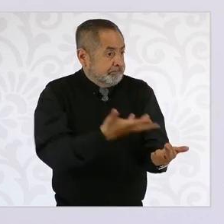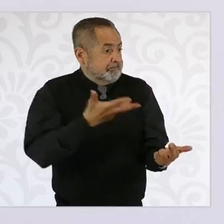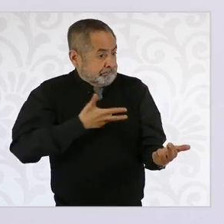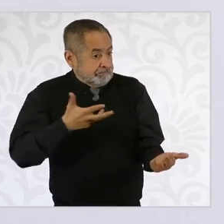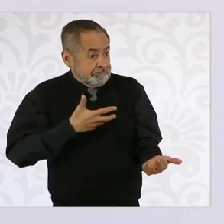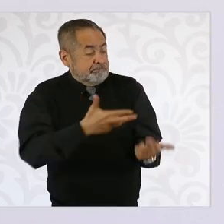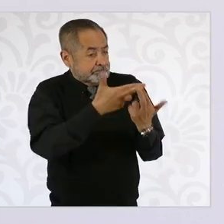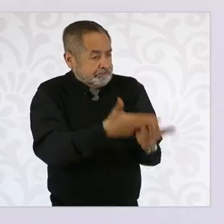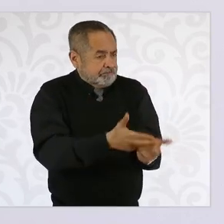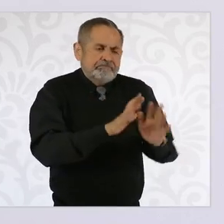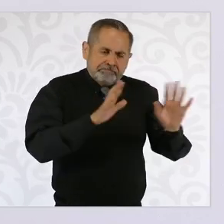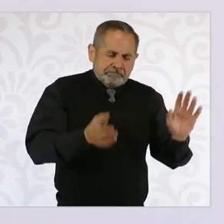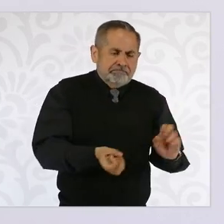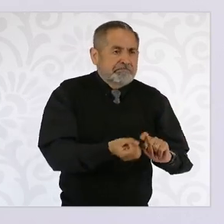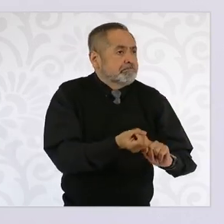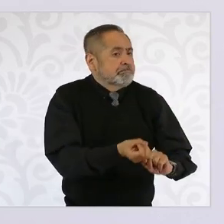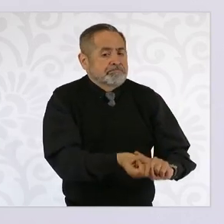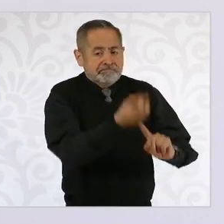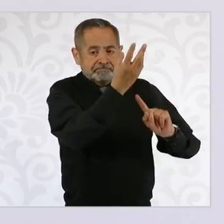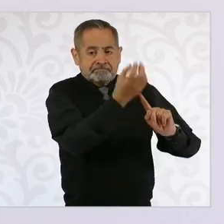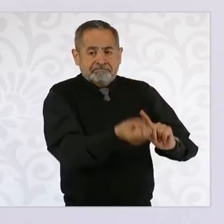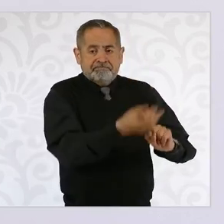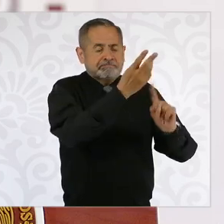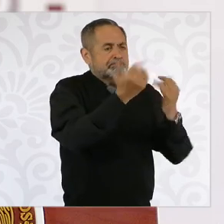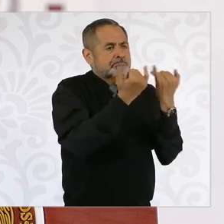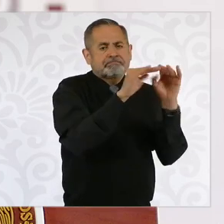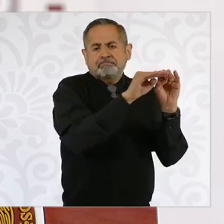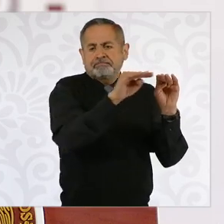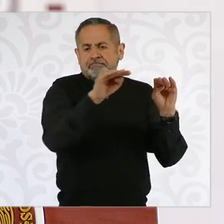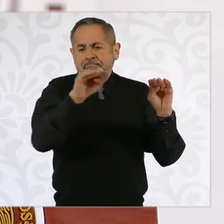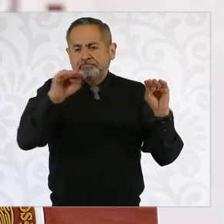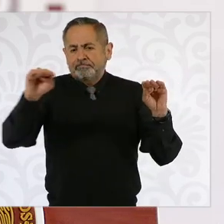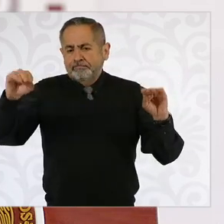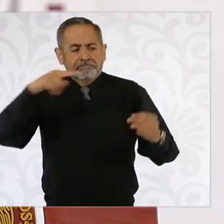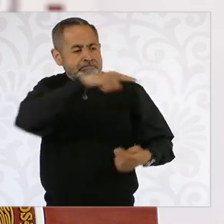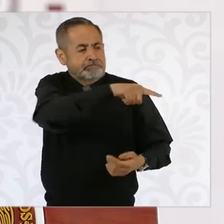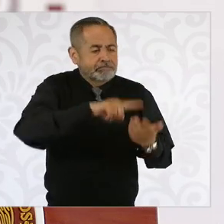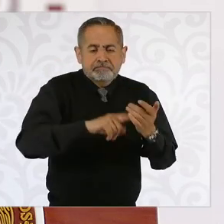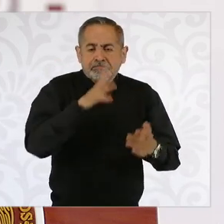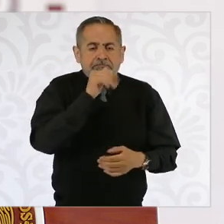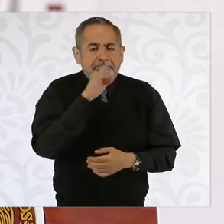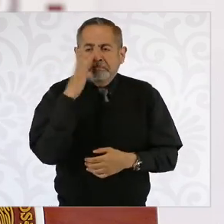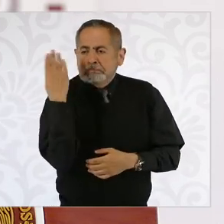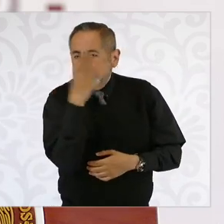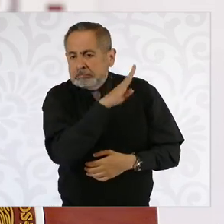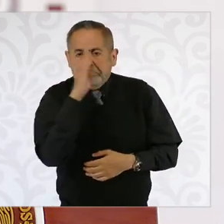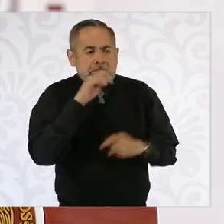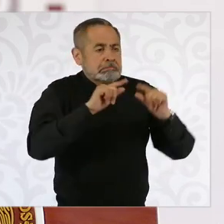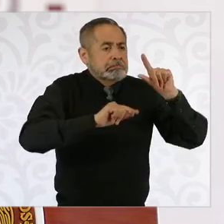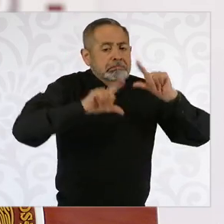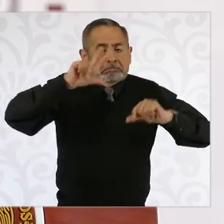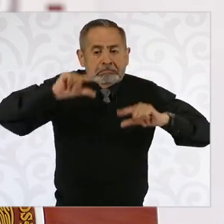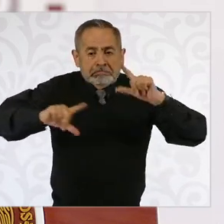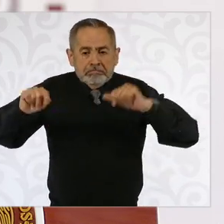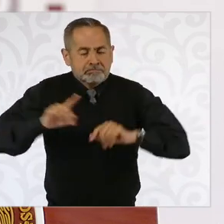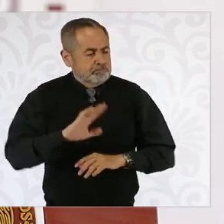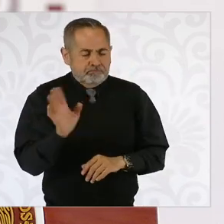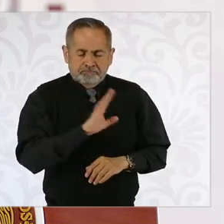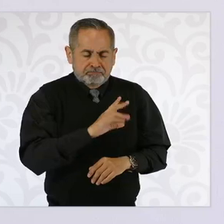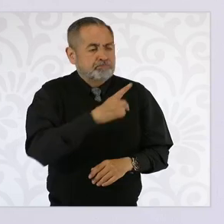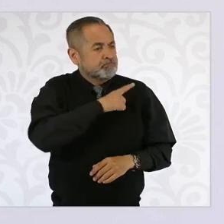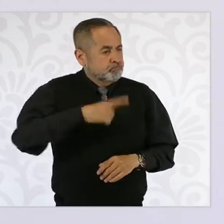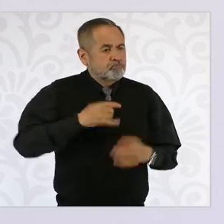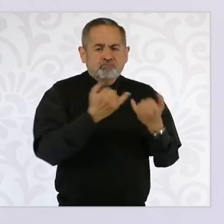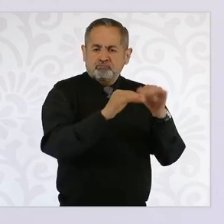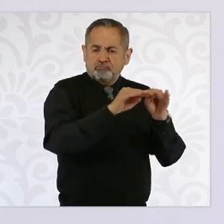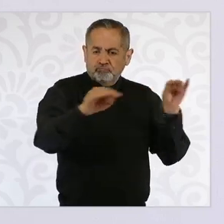un sistema que garantice que el voltaje va a ser constante. O reglas técnicas. Esas